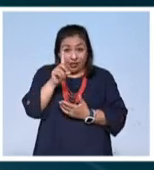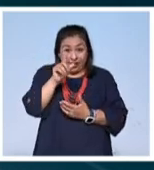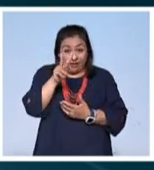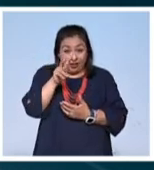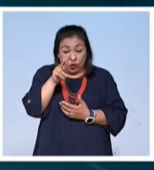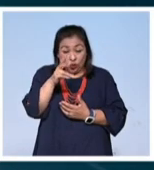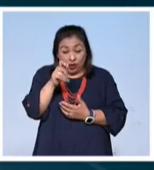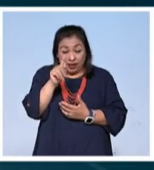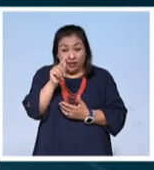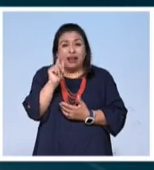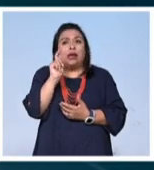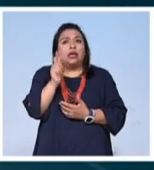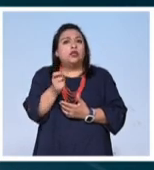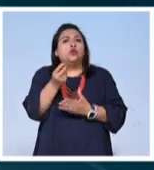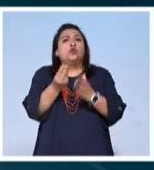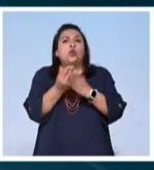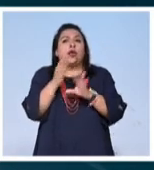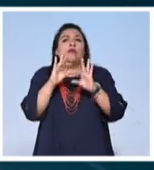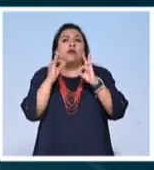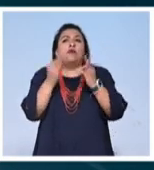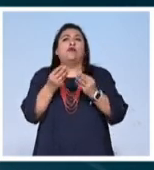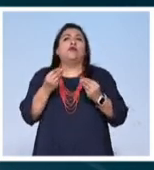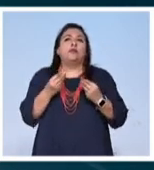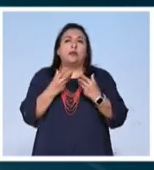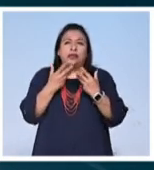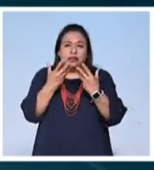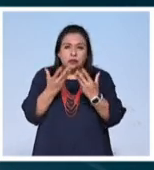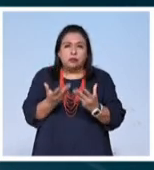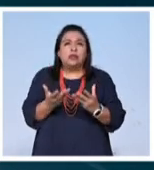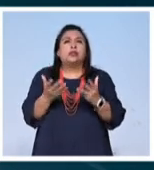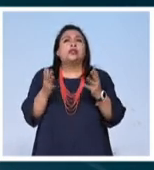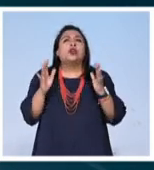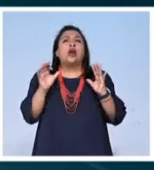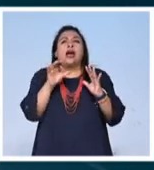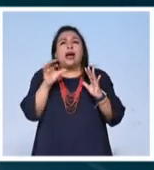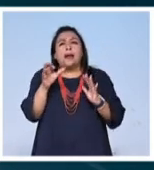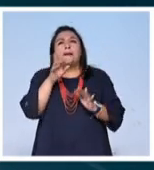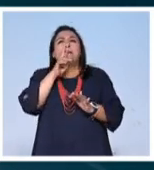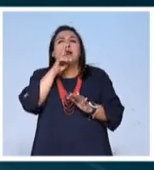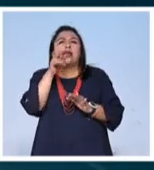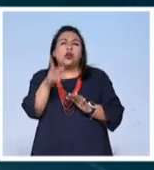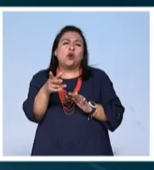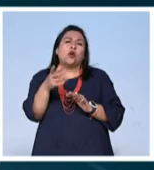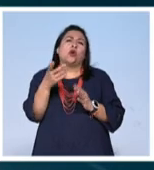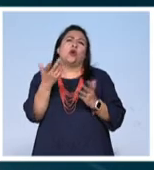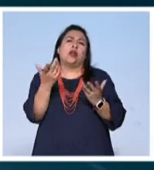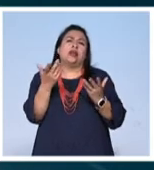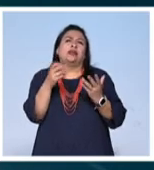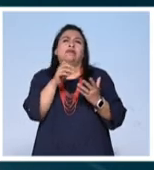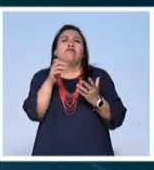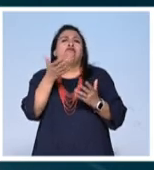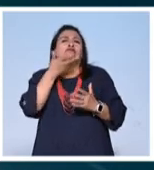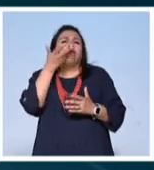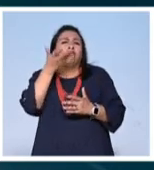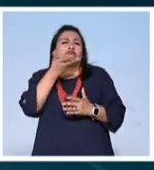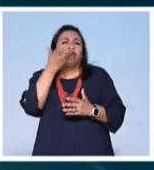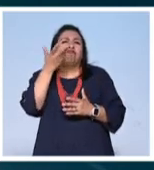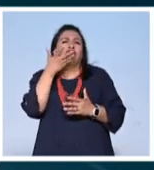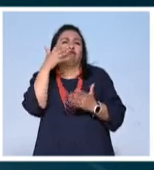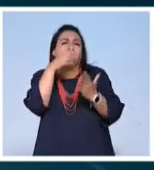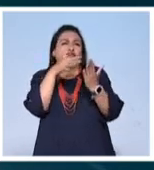es solo una forma nueva de expresión que abreva en las mejores fuentes de la tradición